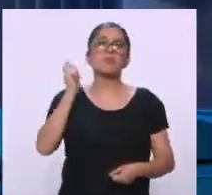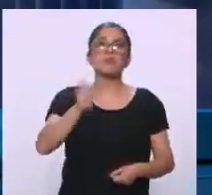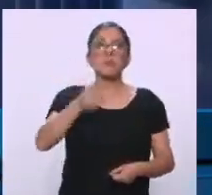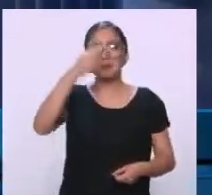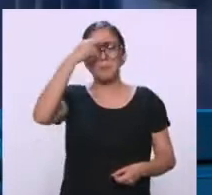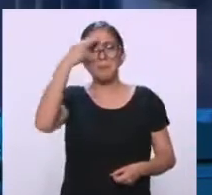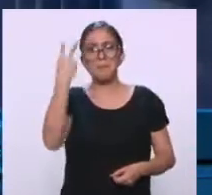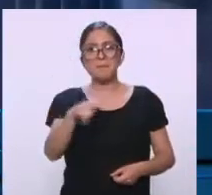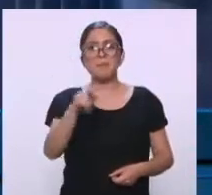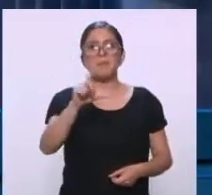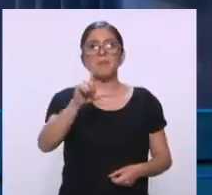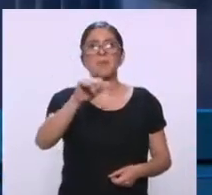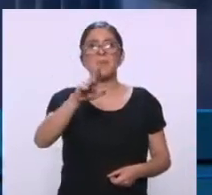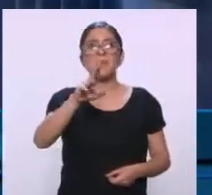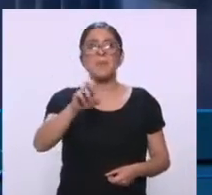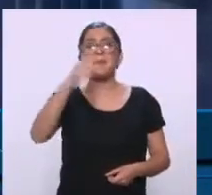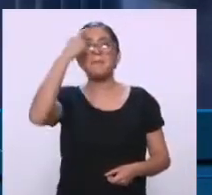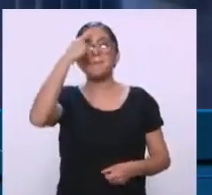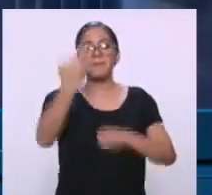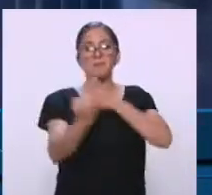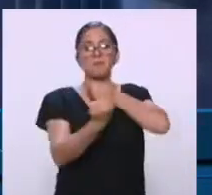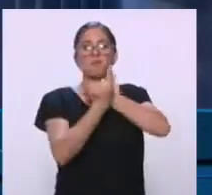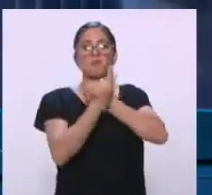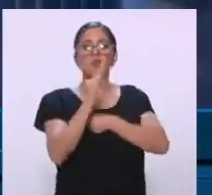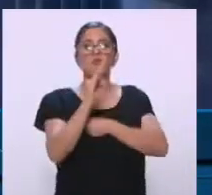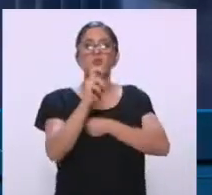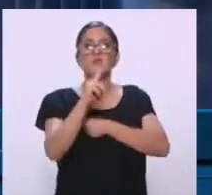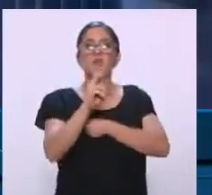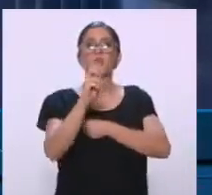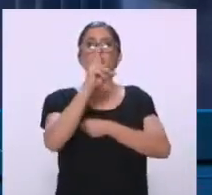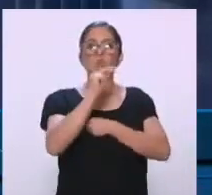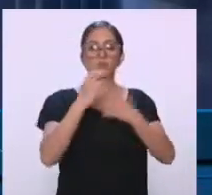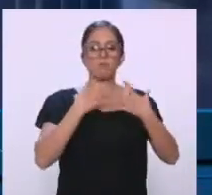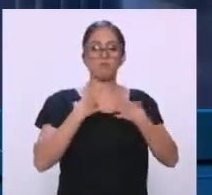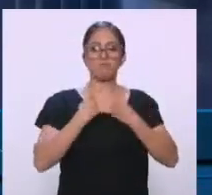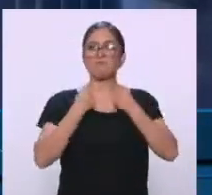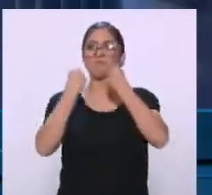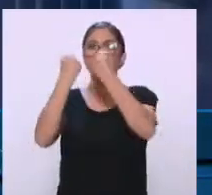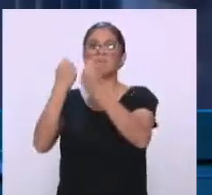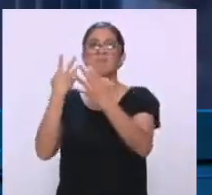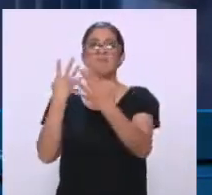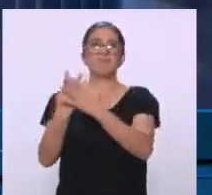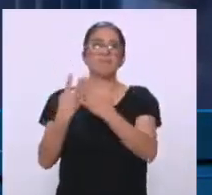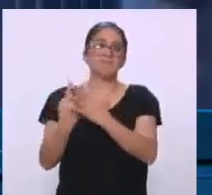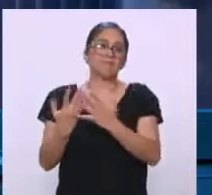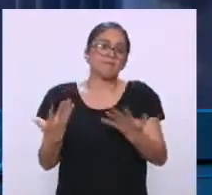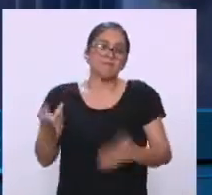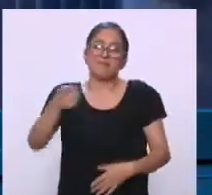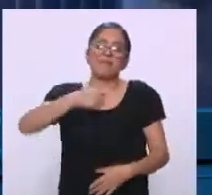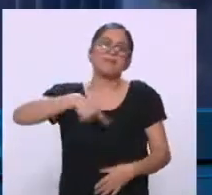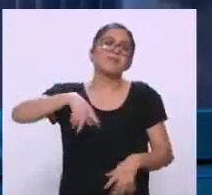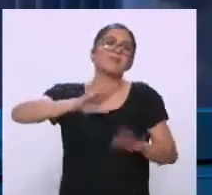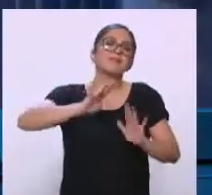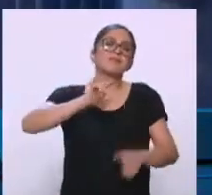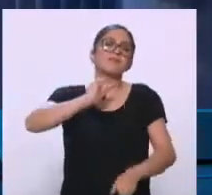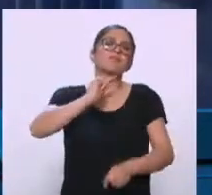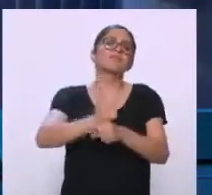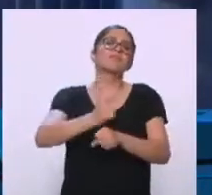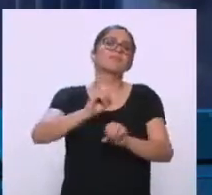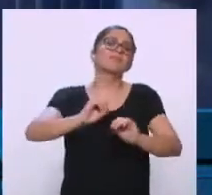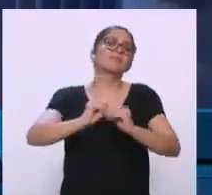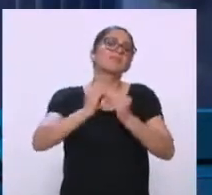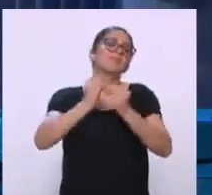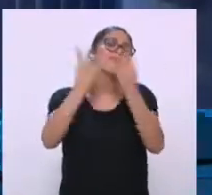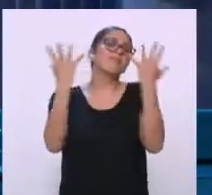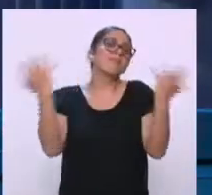y que no lo encarcelen, ¿no? Este, se vio clarísimo, digamos, me pareció incluso ingenuo desde parte de